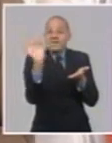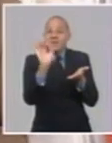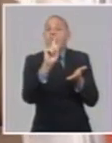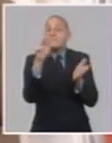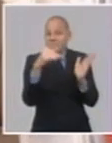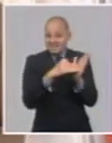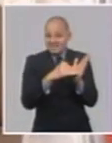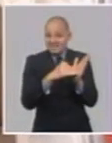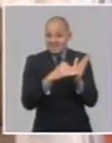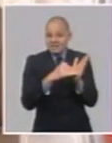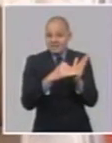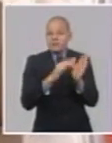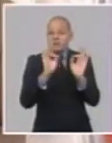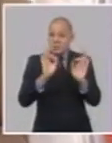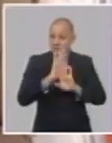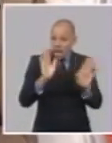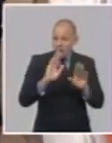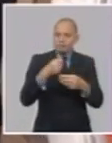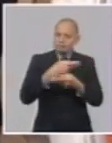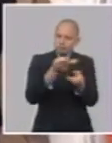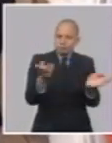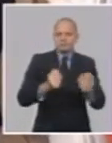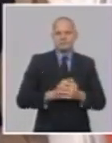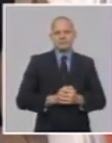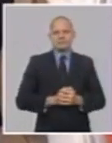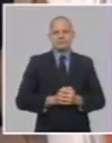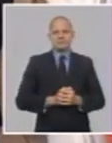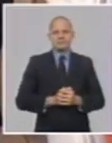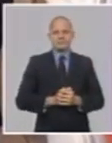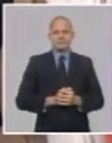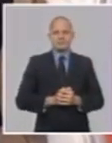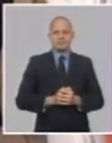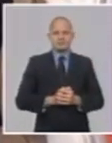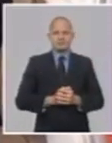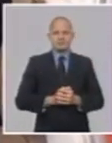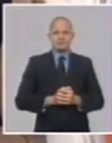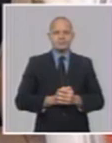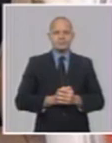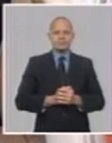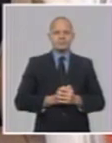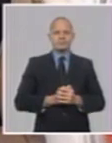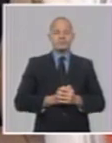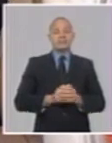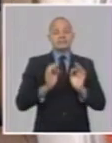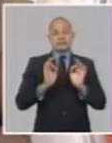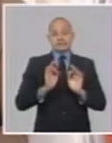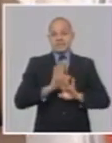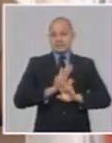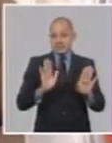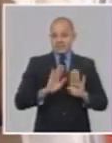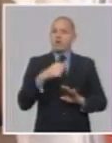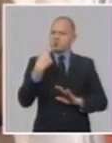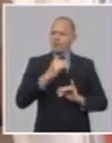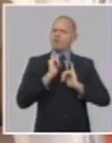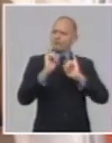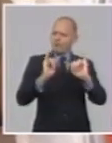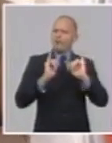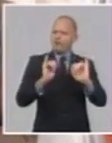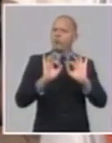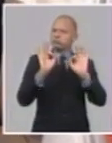que las plantillas de las entidades, informada la noticia, todo el mundo